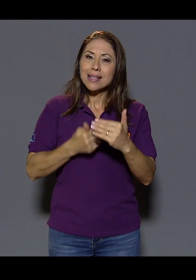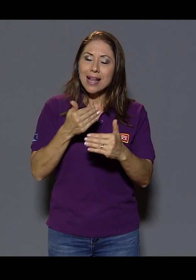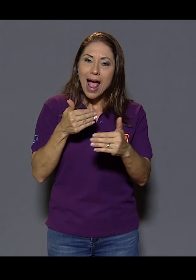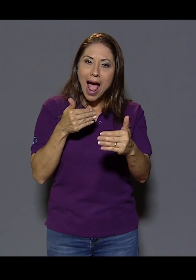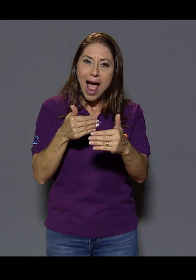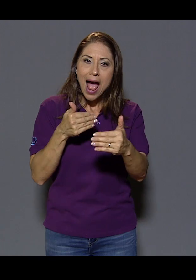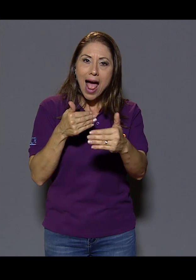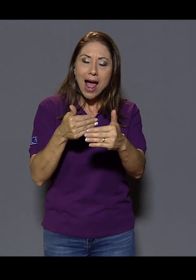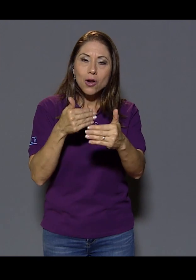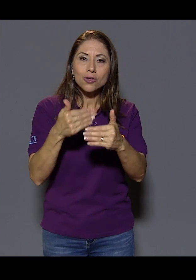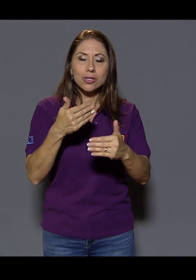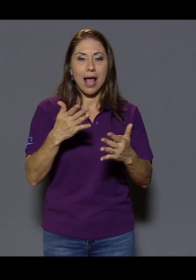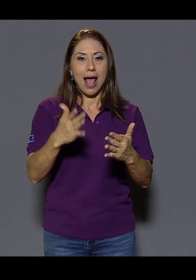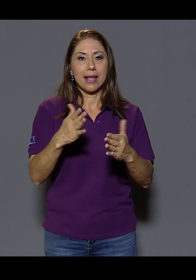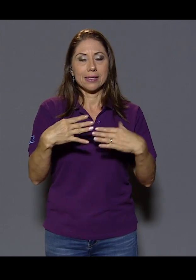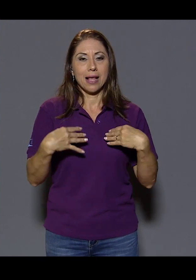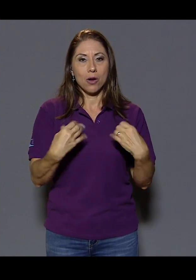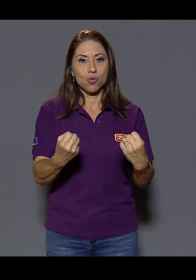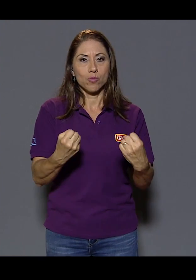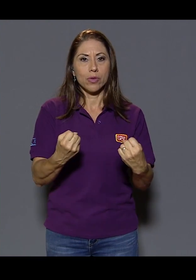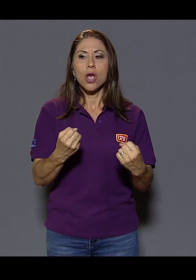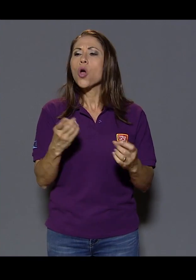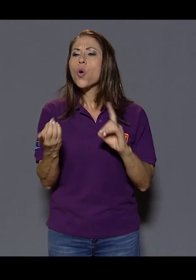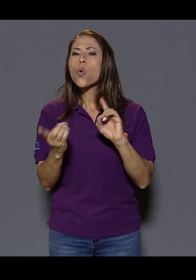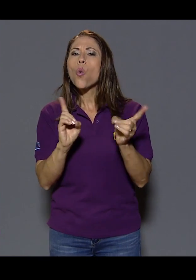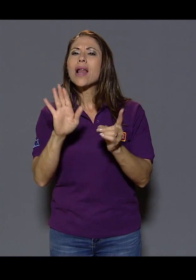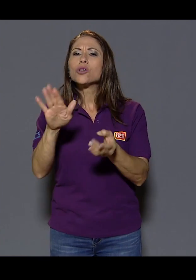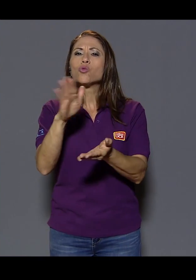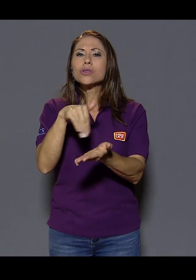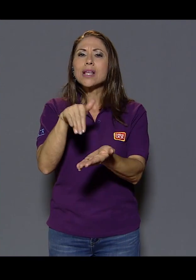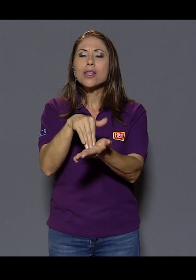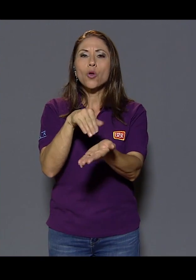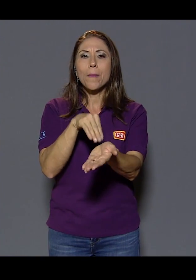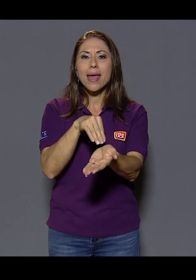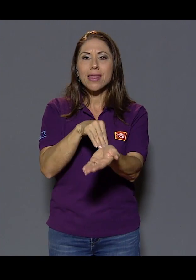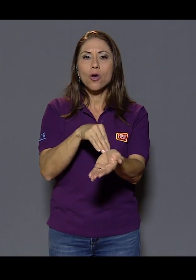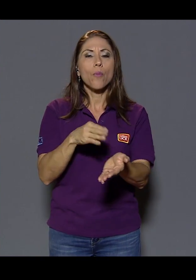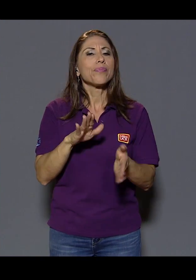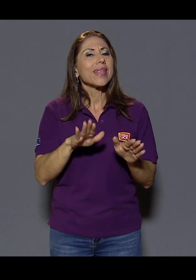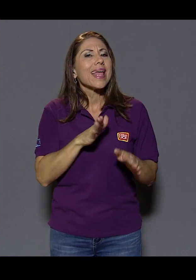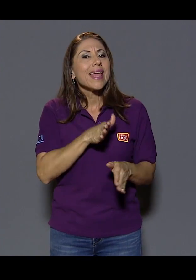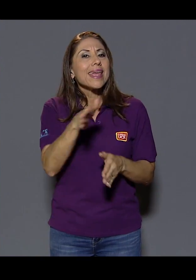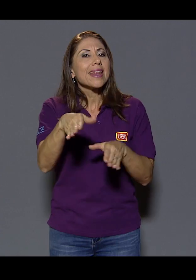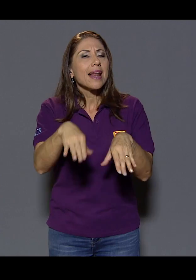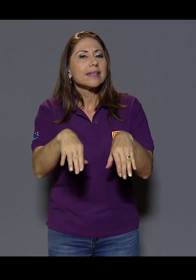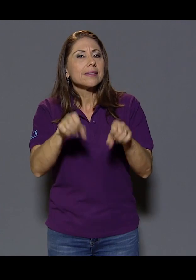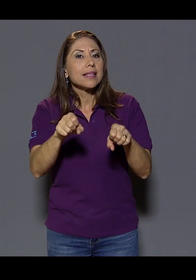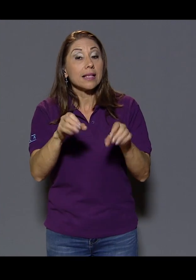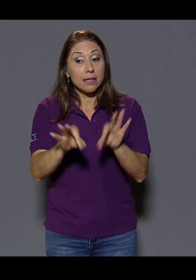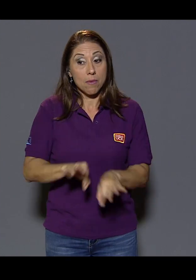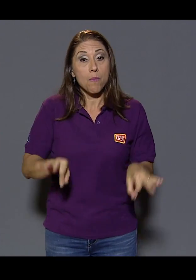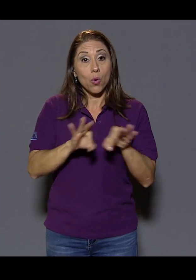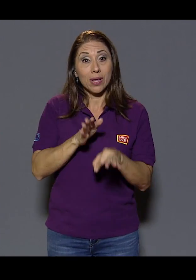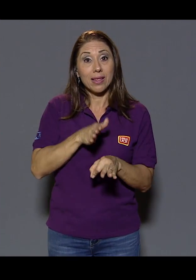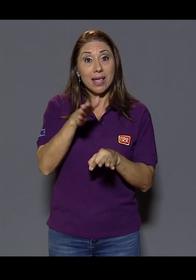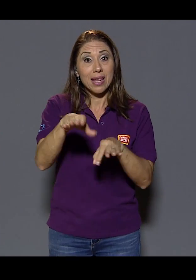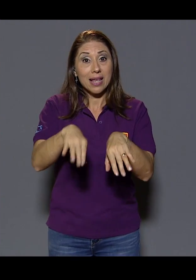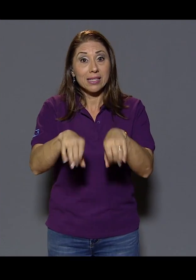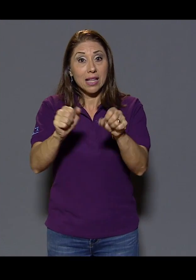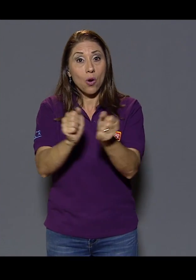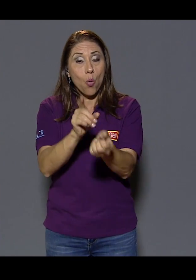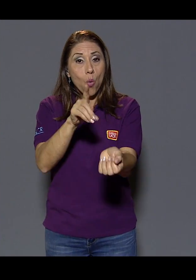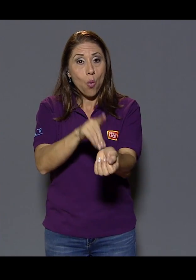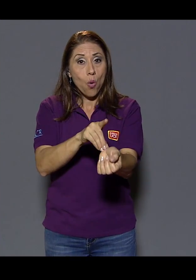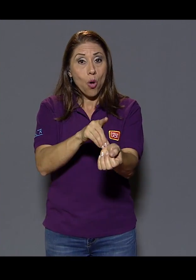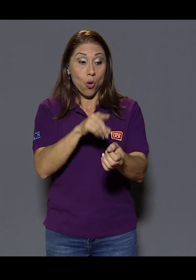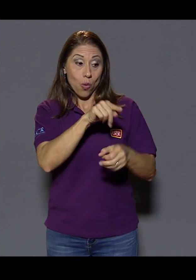y acercarlos al proceso de salud, cuál es su centro médico, cómo es asistir a las citas, cuál es la importancia de que vaya a las